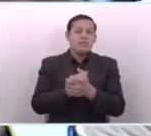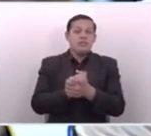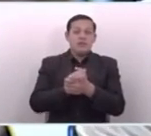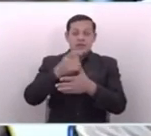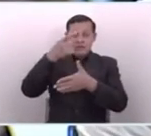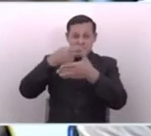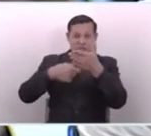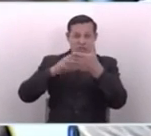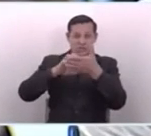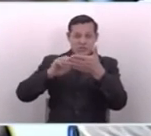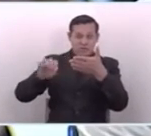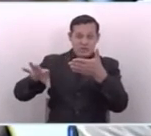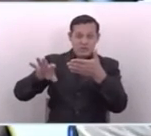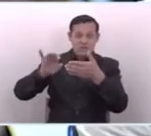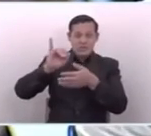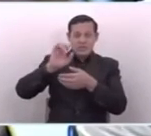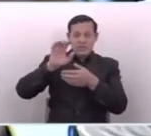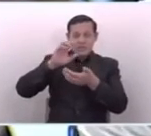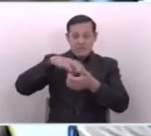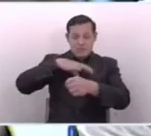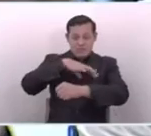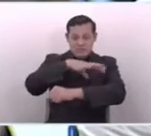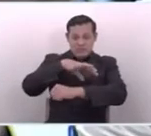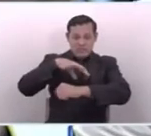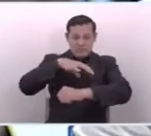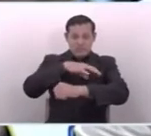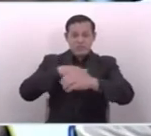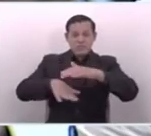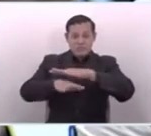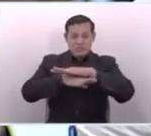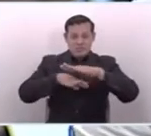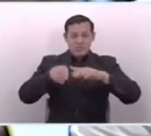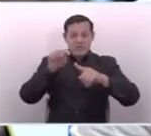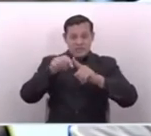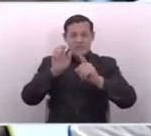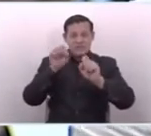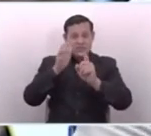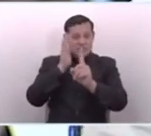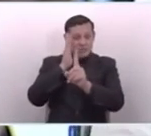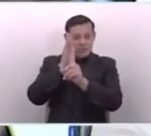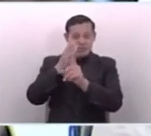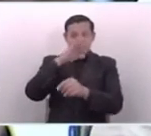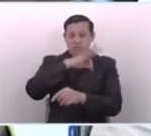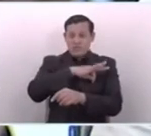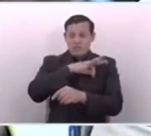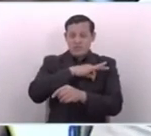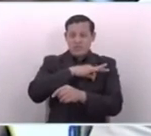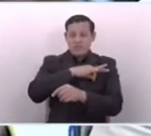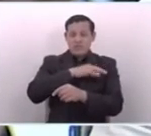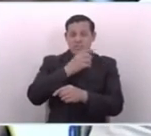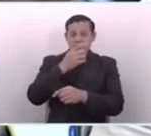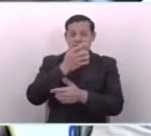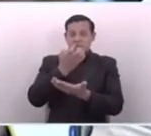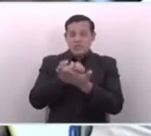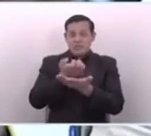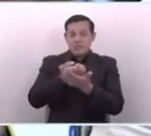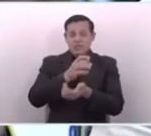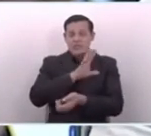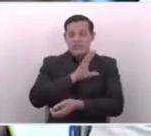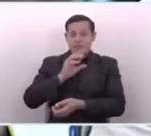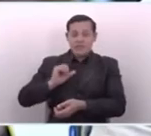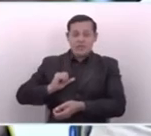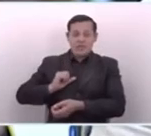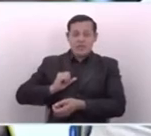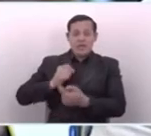exoneración del cobro del IVA a la canasta básica. Eso sí iría directamente a beneficiar al bolsillo de la familia salvadoreña.